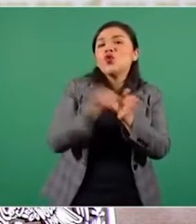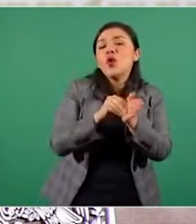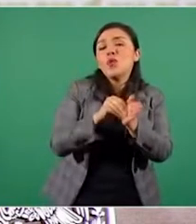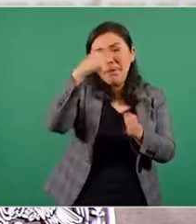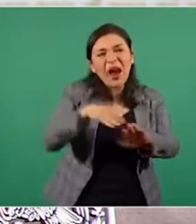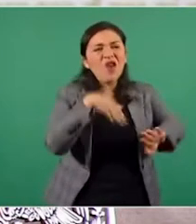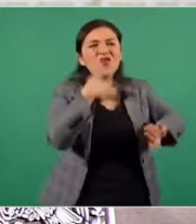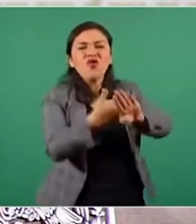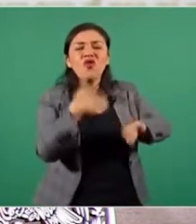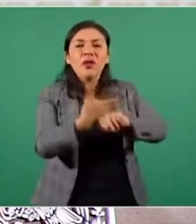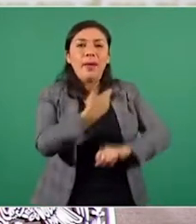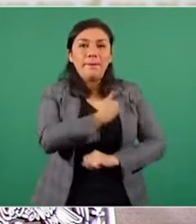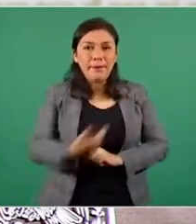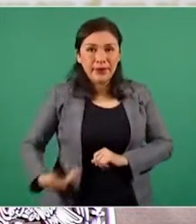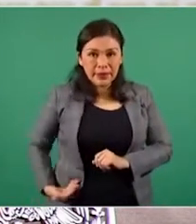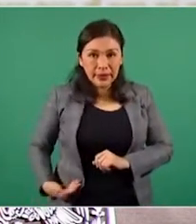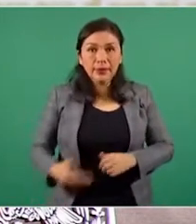presidente.